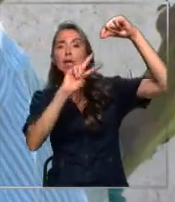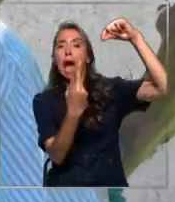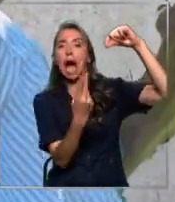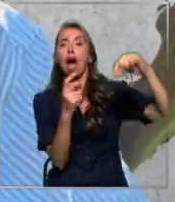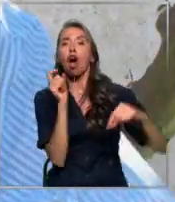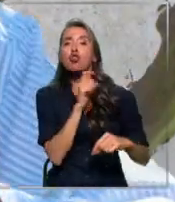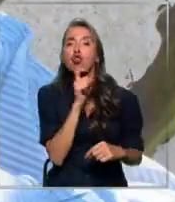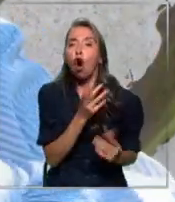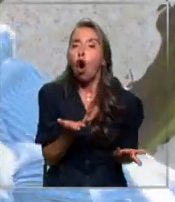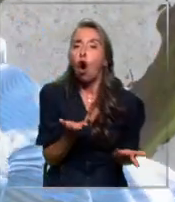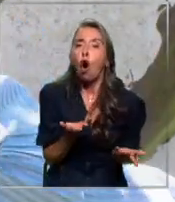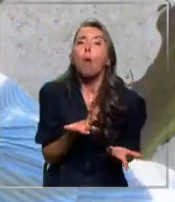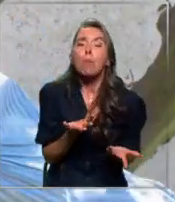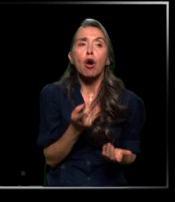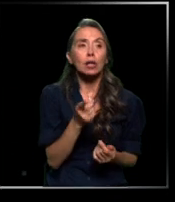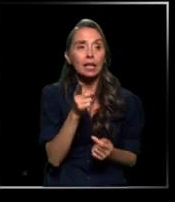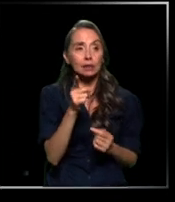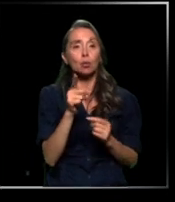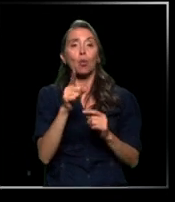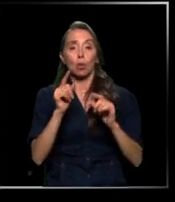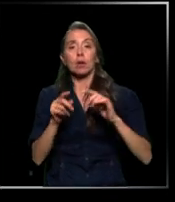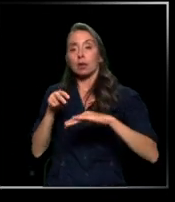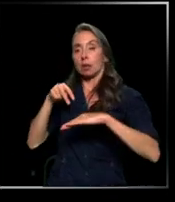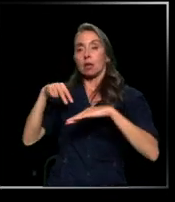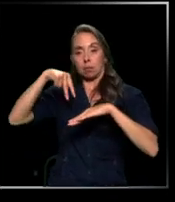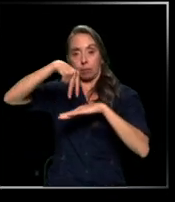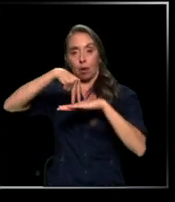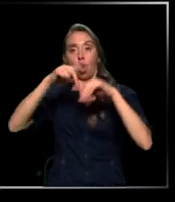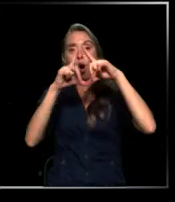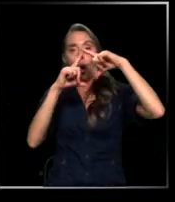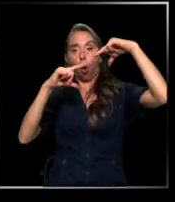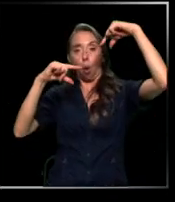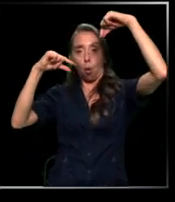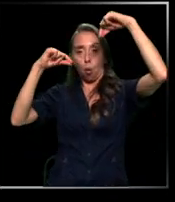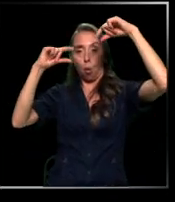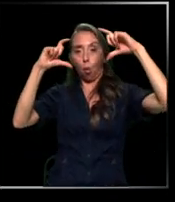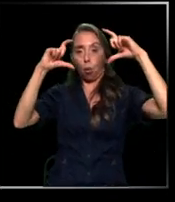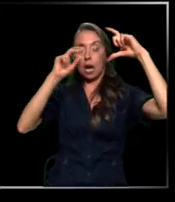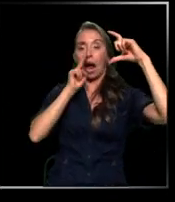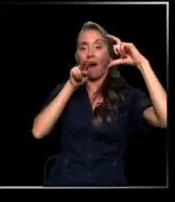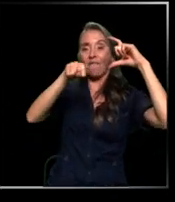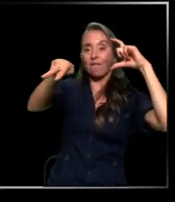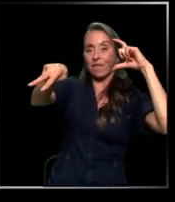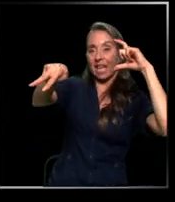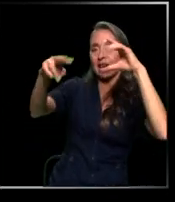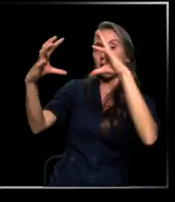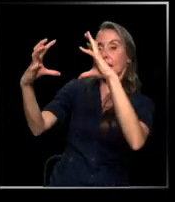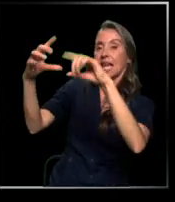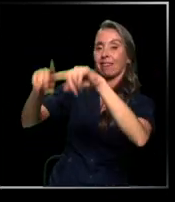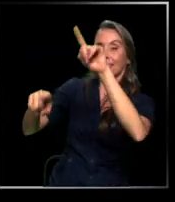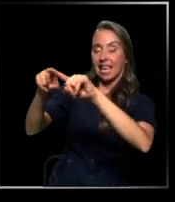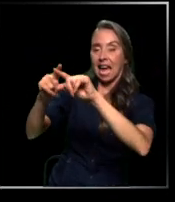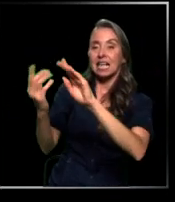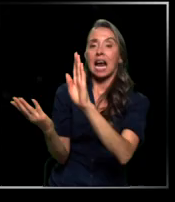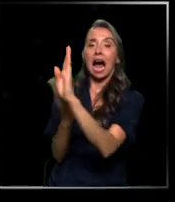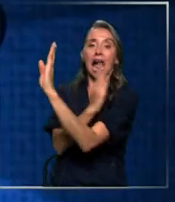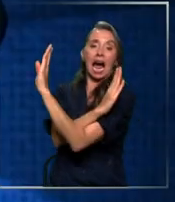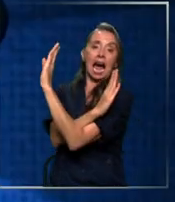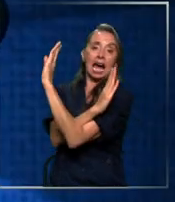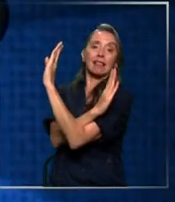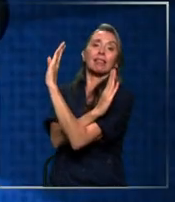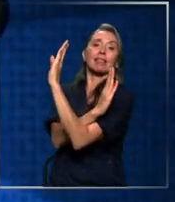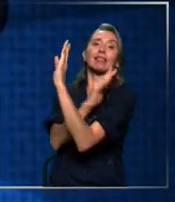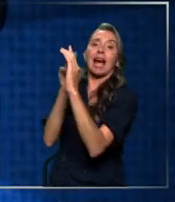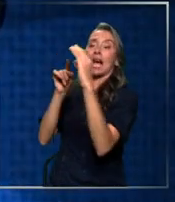Y es debido a que si uno se pone en la luna, uno va a ver la tierra adelante y atrás de la